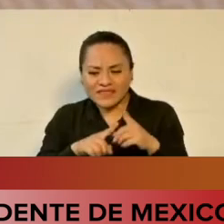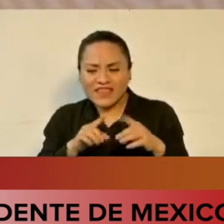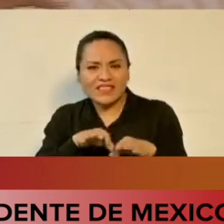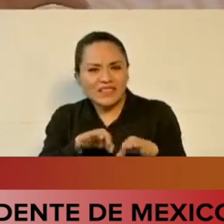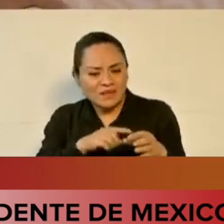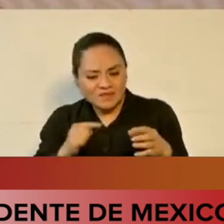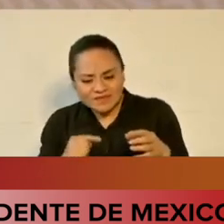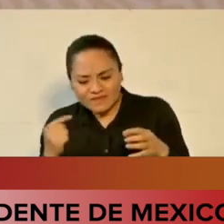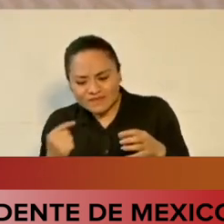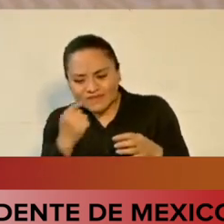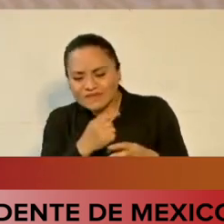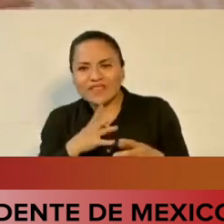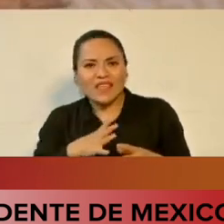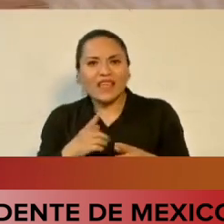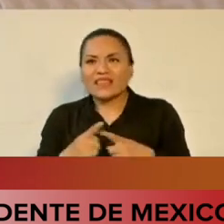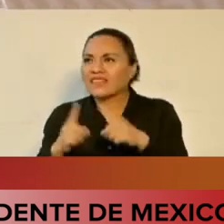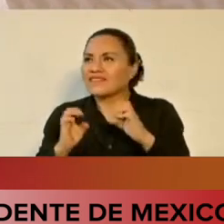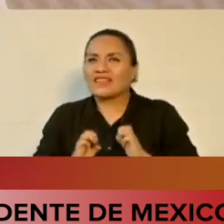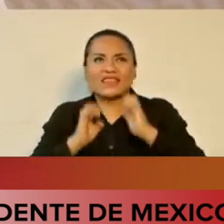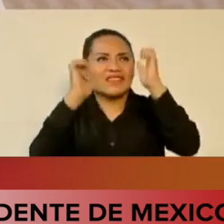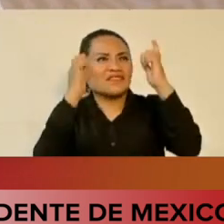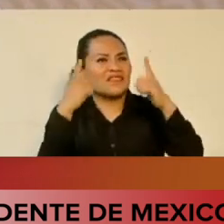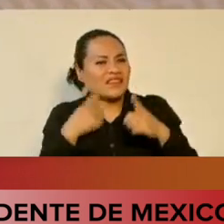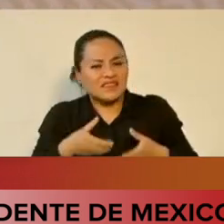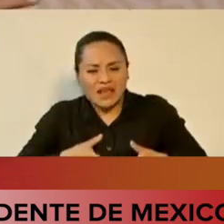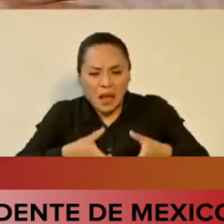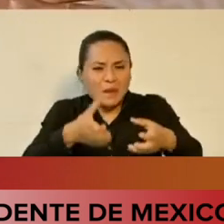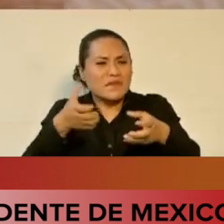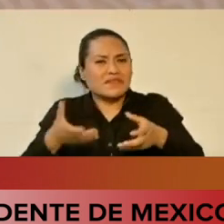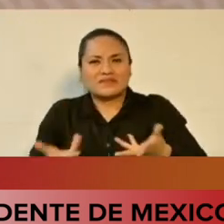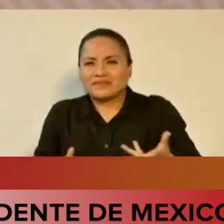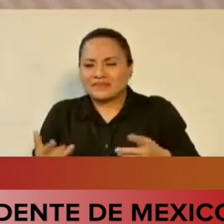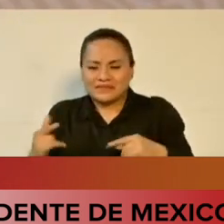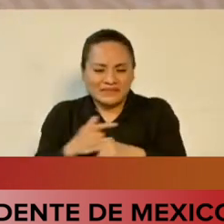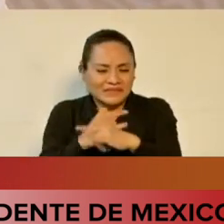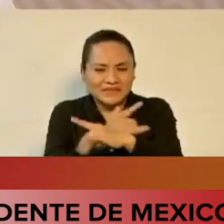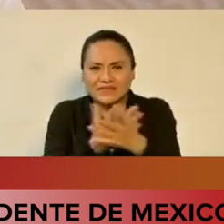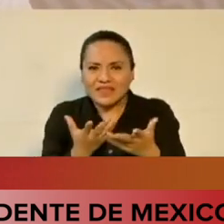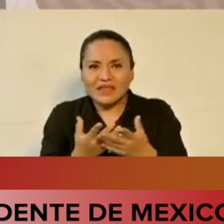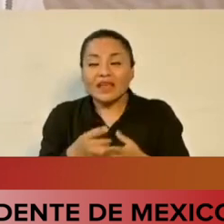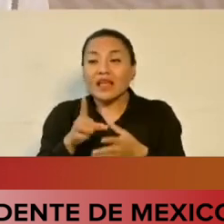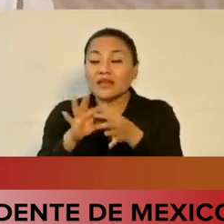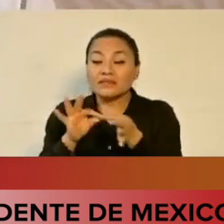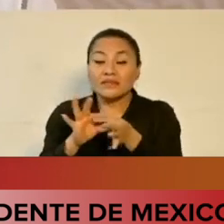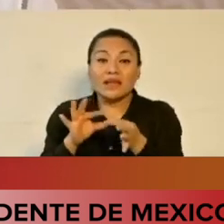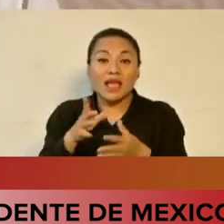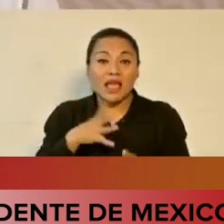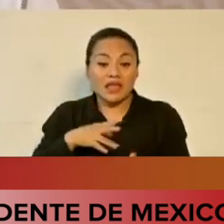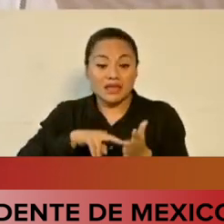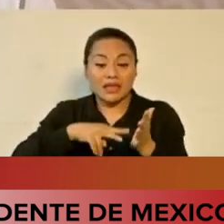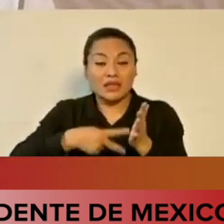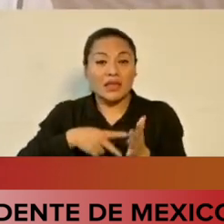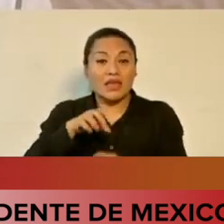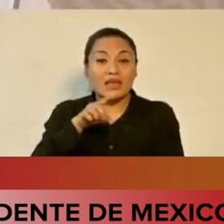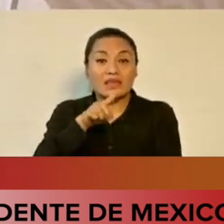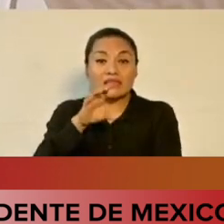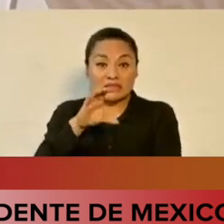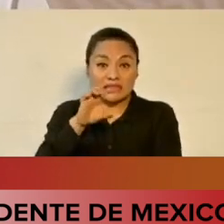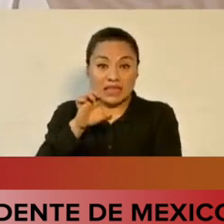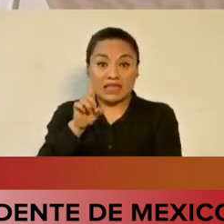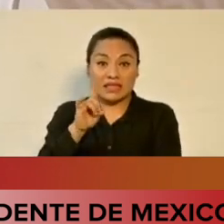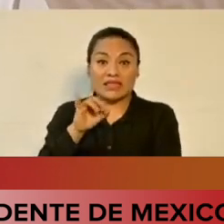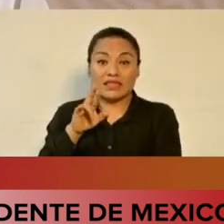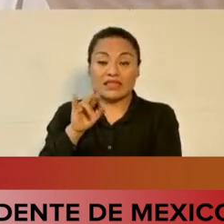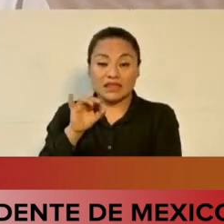Este camino, lo veníamos viendo, en efecto, como lo mencionó el ingeniero Cedri, tiene